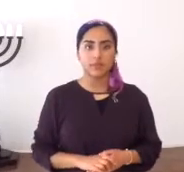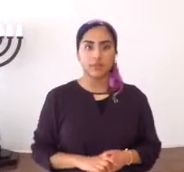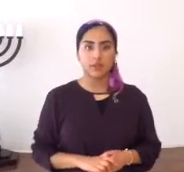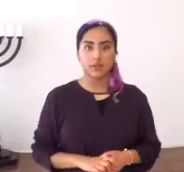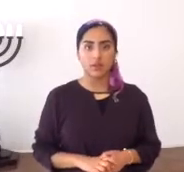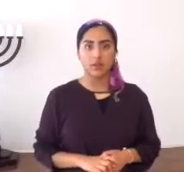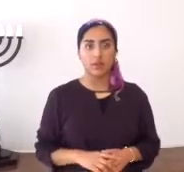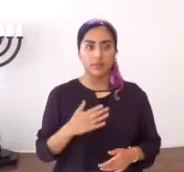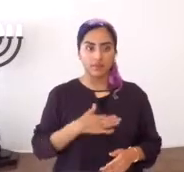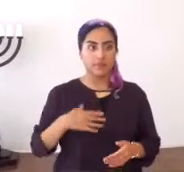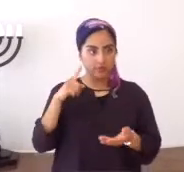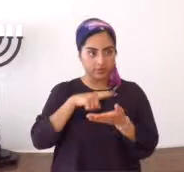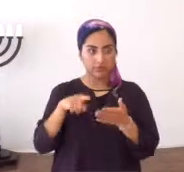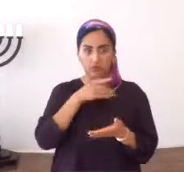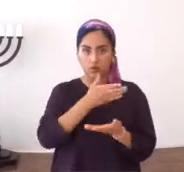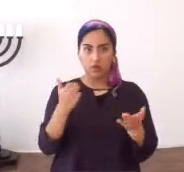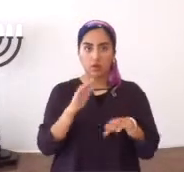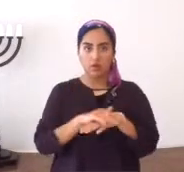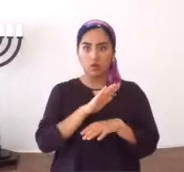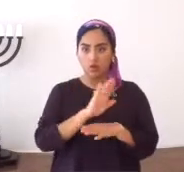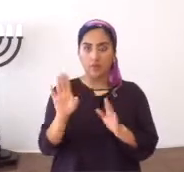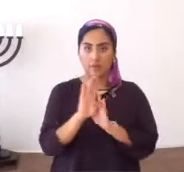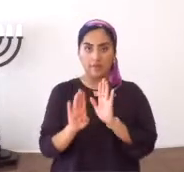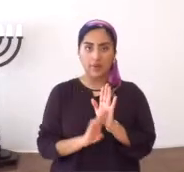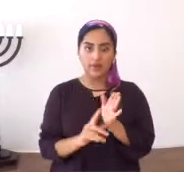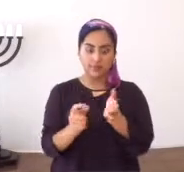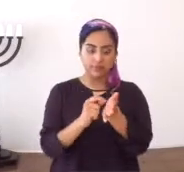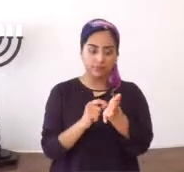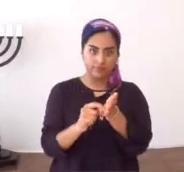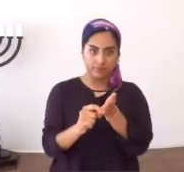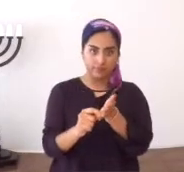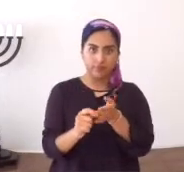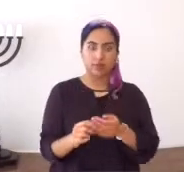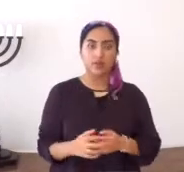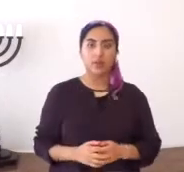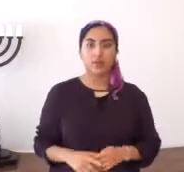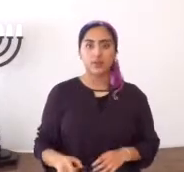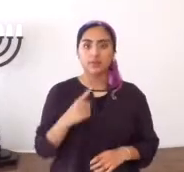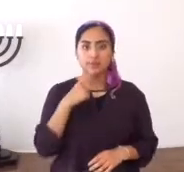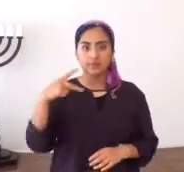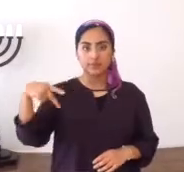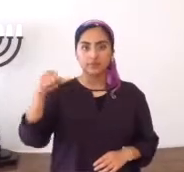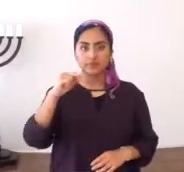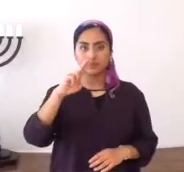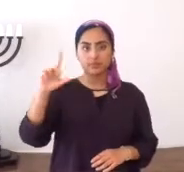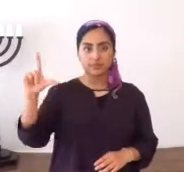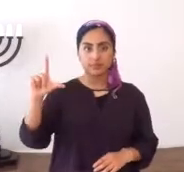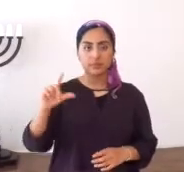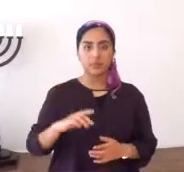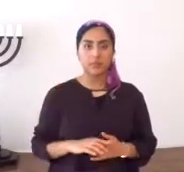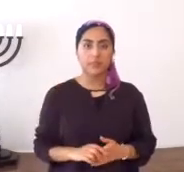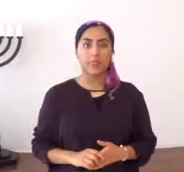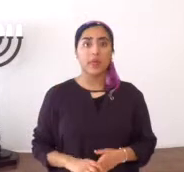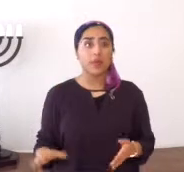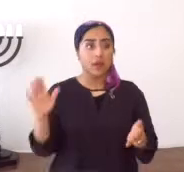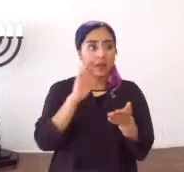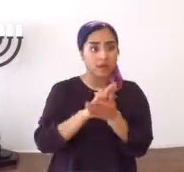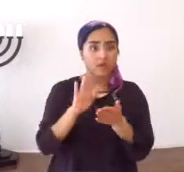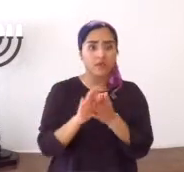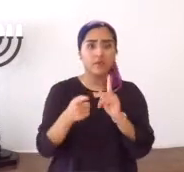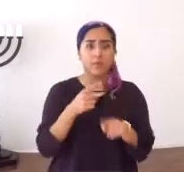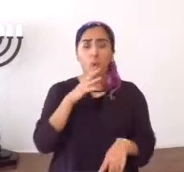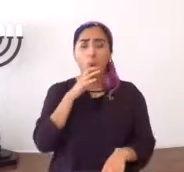primera de Corintios 5, verso 7 y 8, búsquelo usted, por favor, en su Tana, subrayelo, dice Shaul,